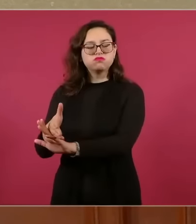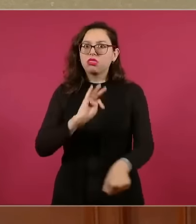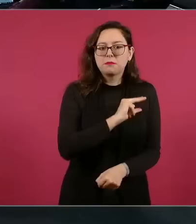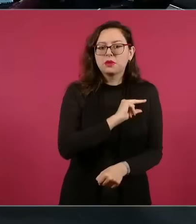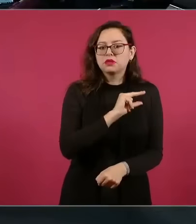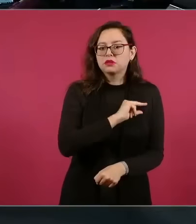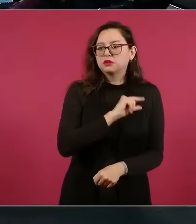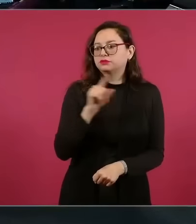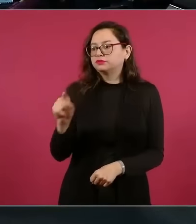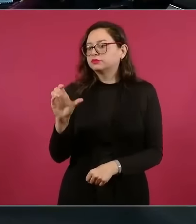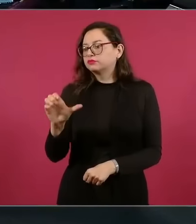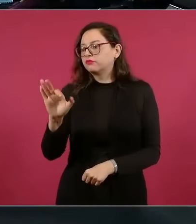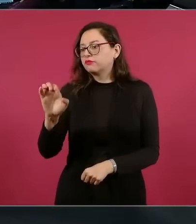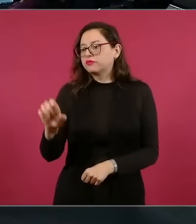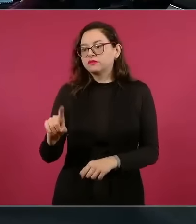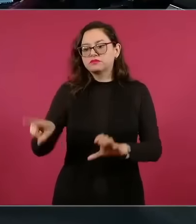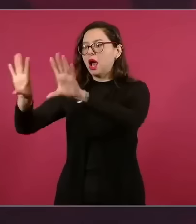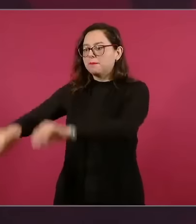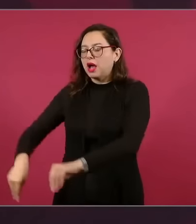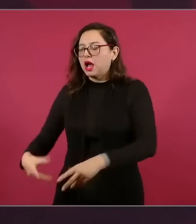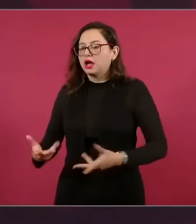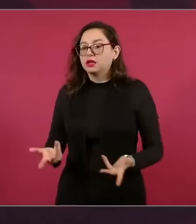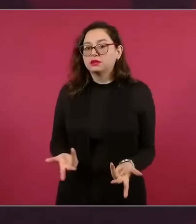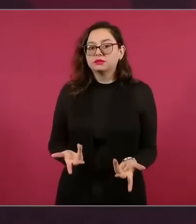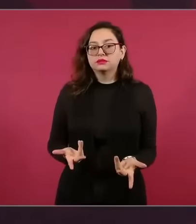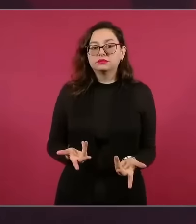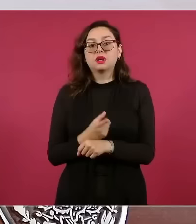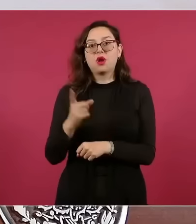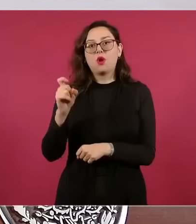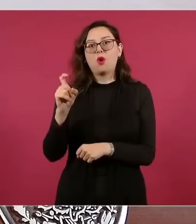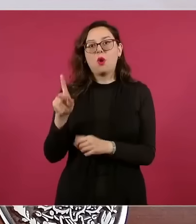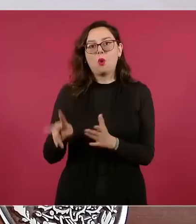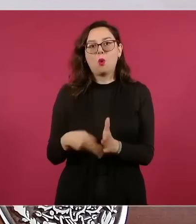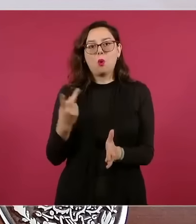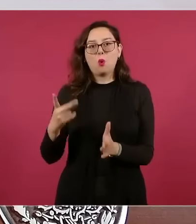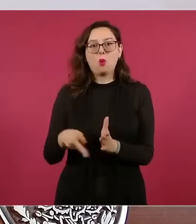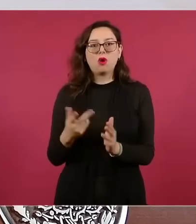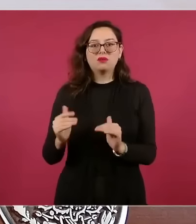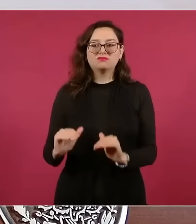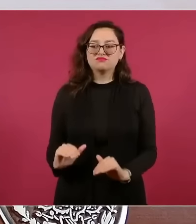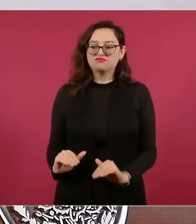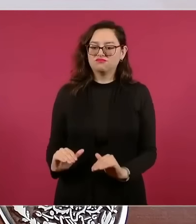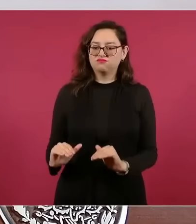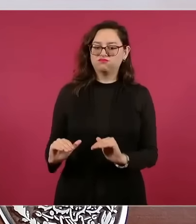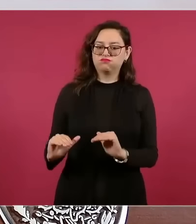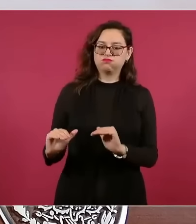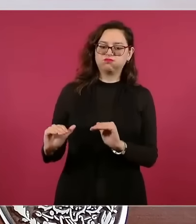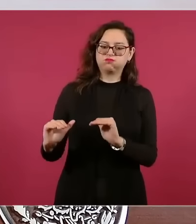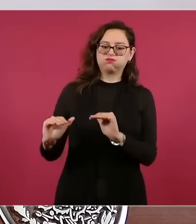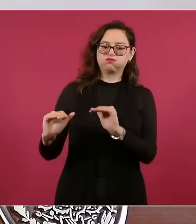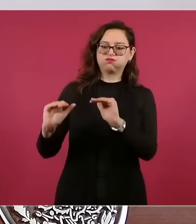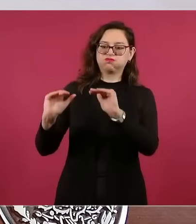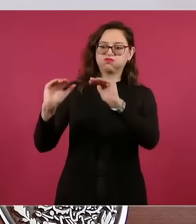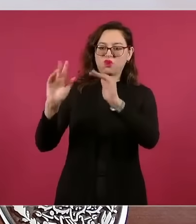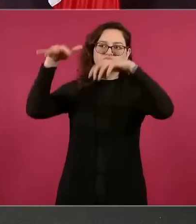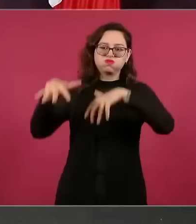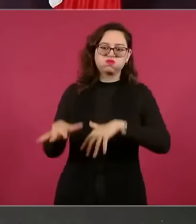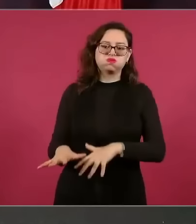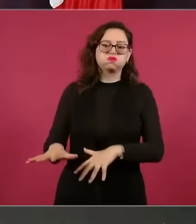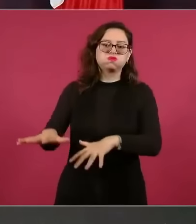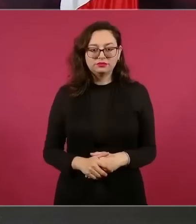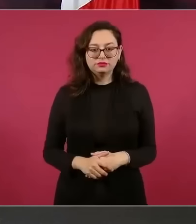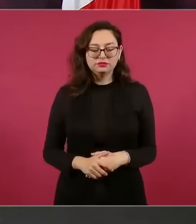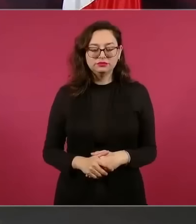de generar energía porque querían ellos tener el control del mercado